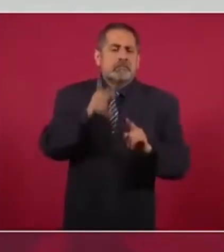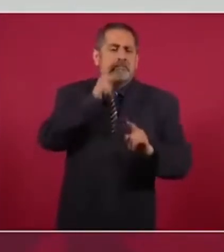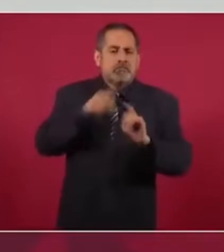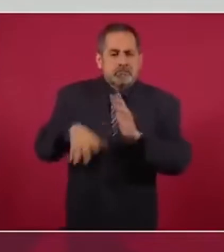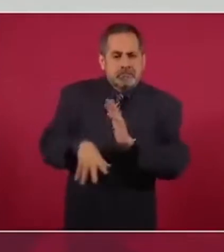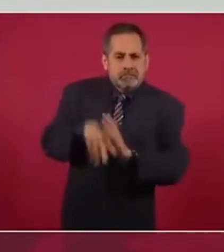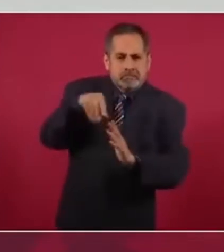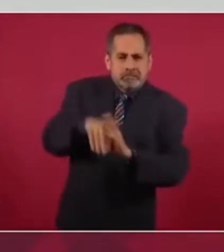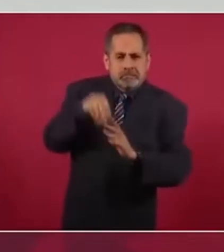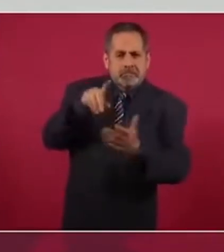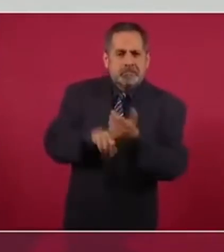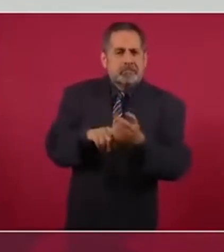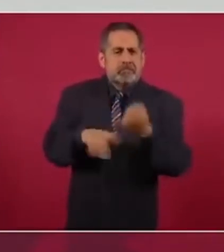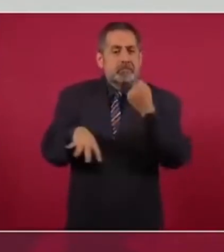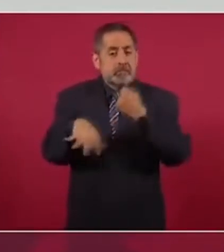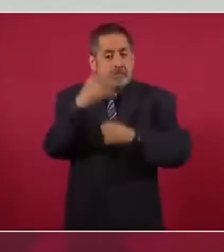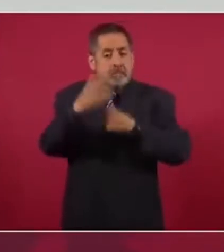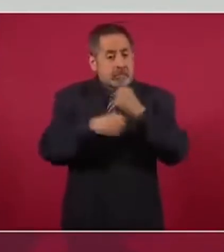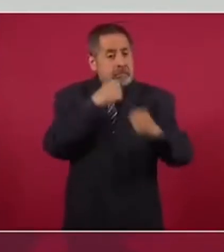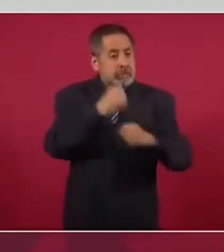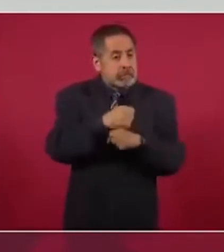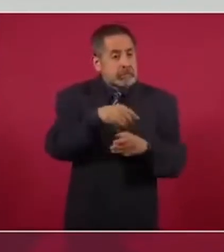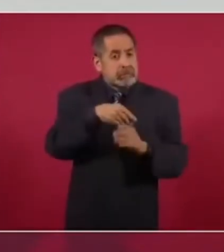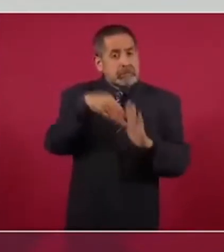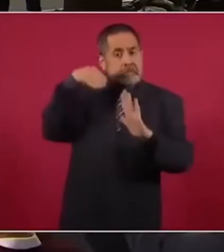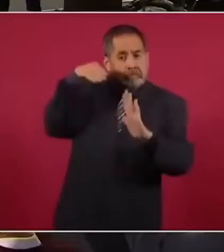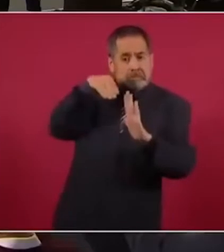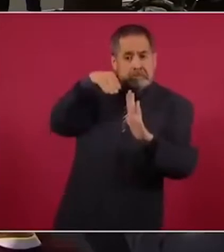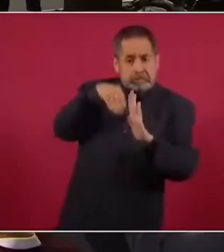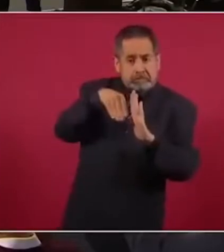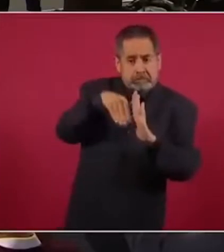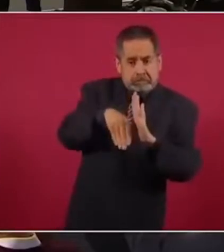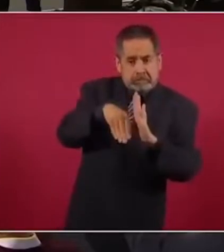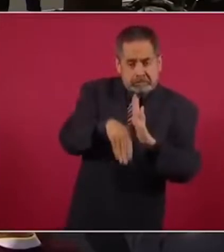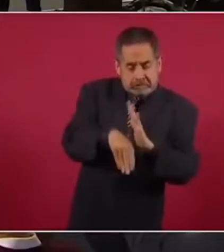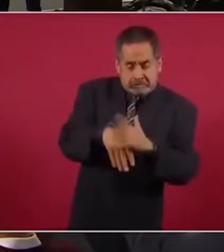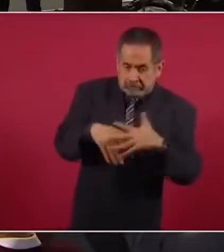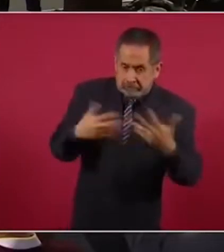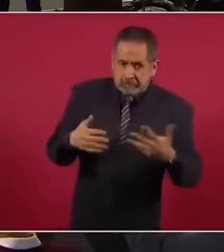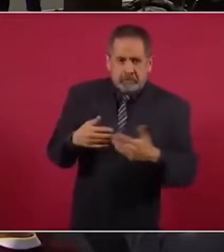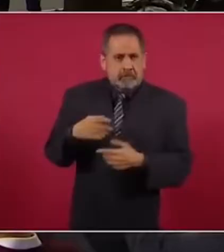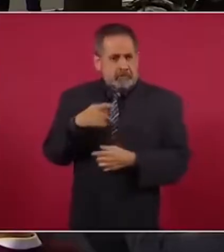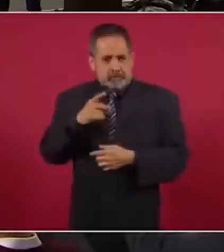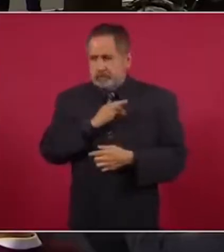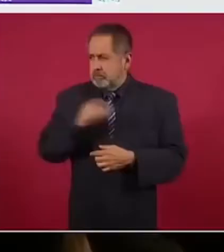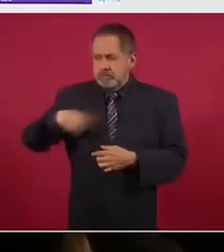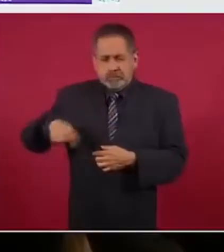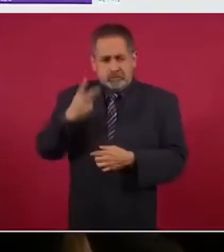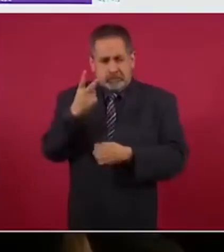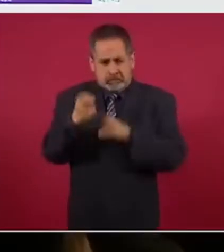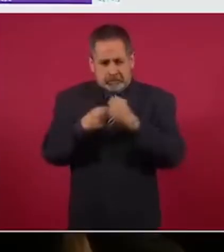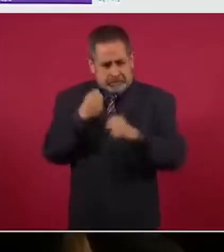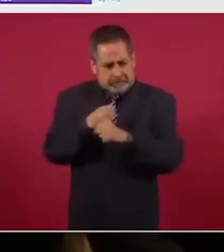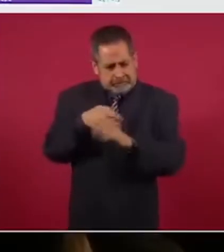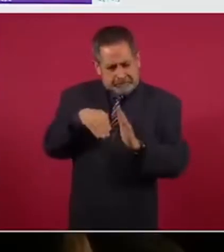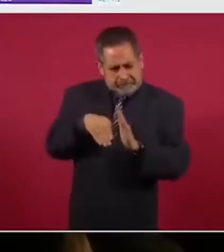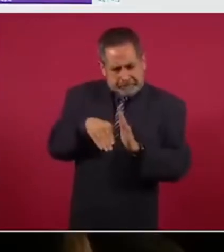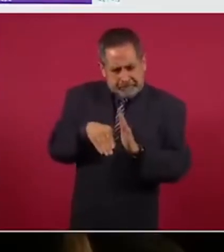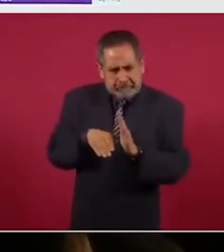14 años cayendo. Pues nos llevó como dos años estabilizar